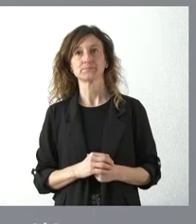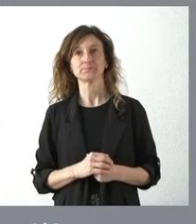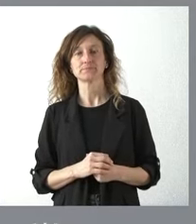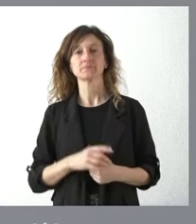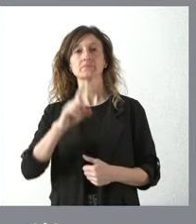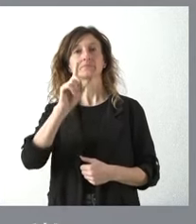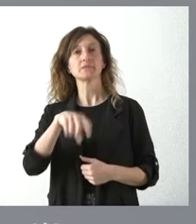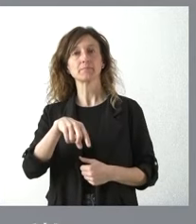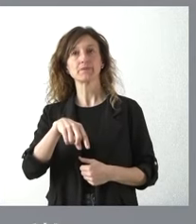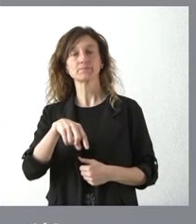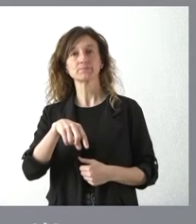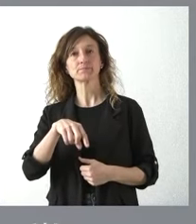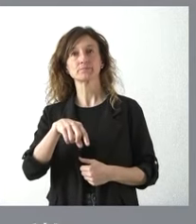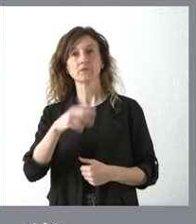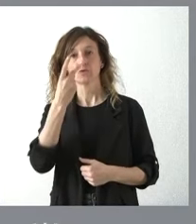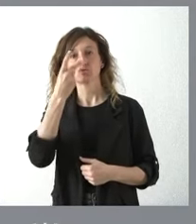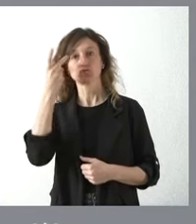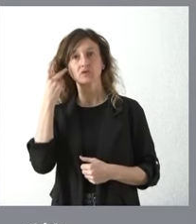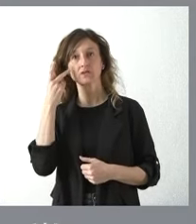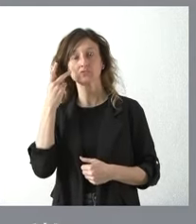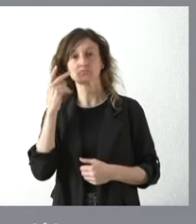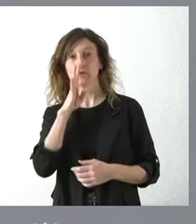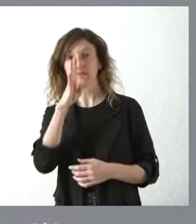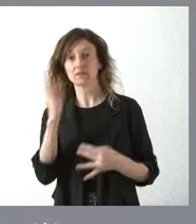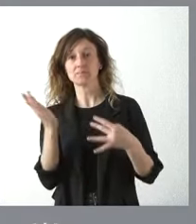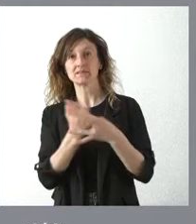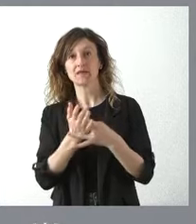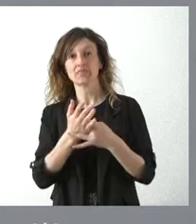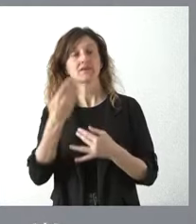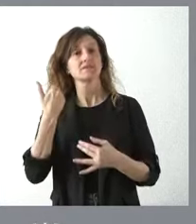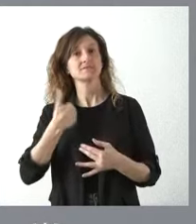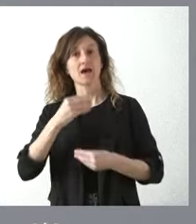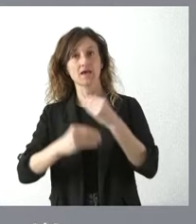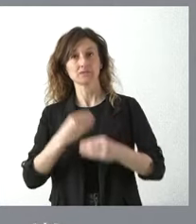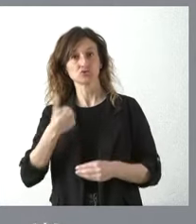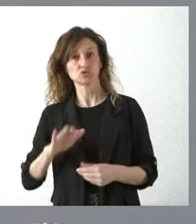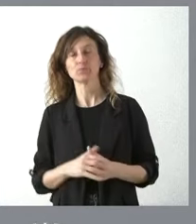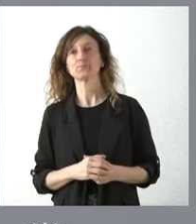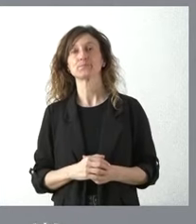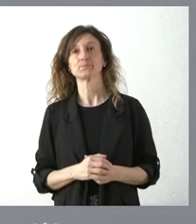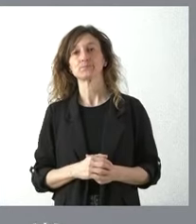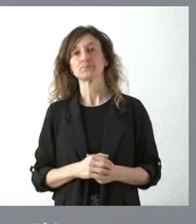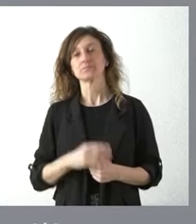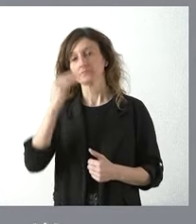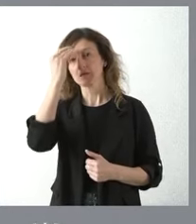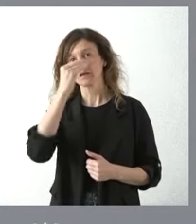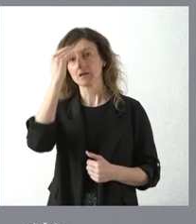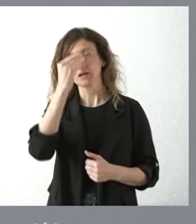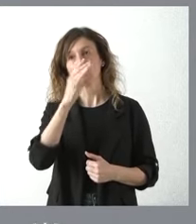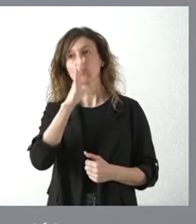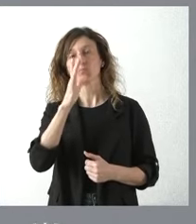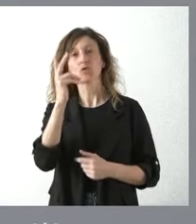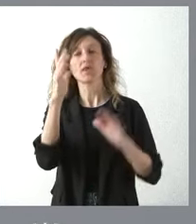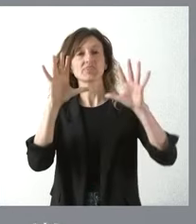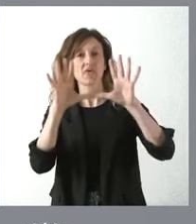El cumplimiento de los dos primeros años de legislatura, de la mitad de la legislatura, se realizó ya. Creo que esto se produjo el 10